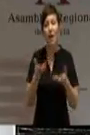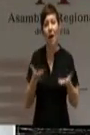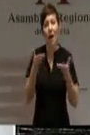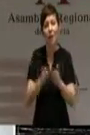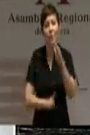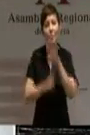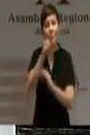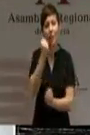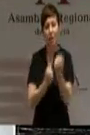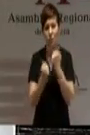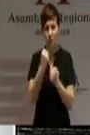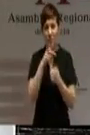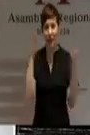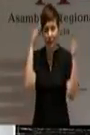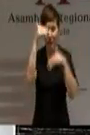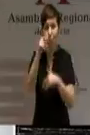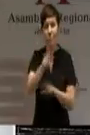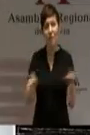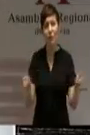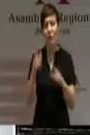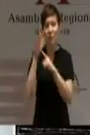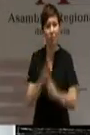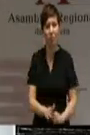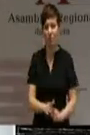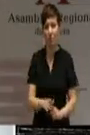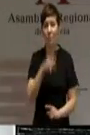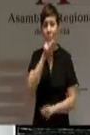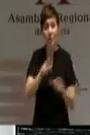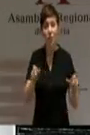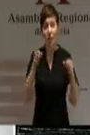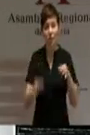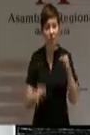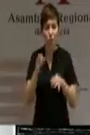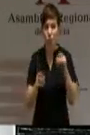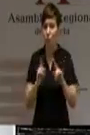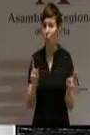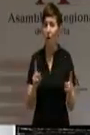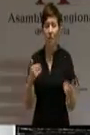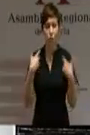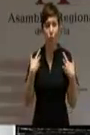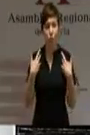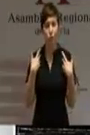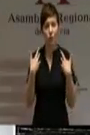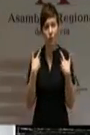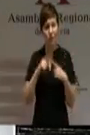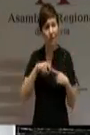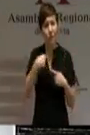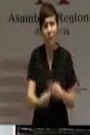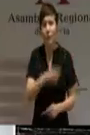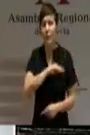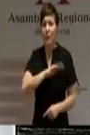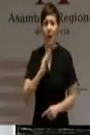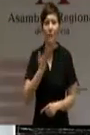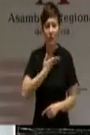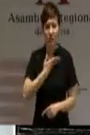la crisis, a atender a los que peor lo están pasando, a los que injustamente han sufrido las consecuencias, nos va a encontrar. Y que podemos